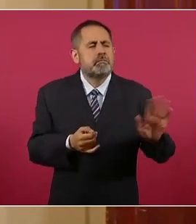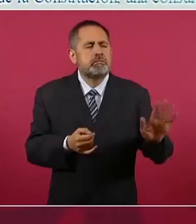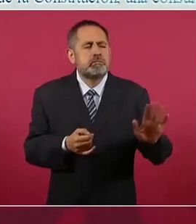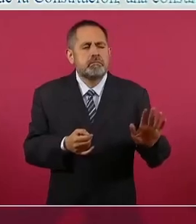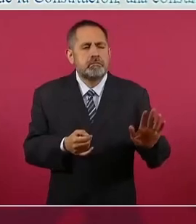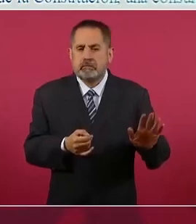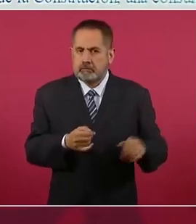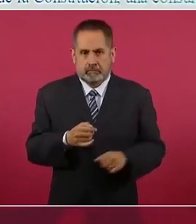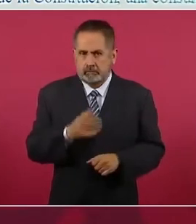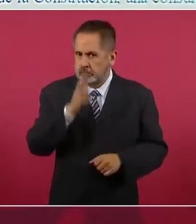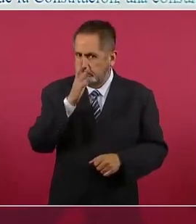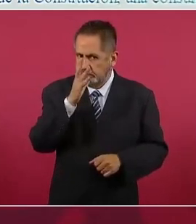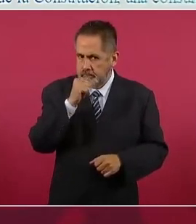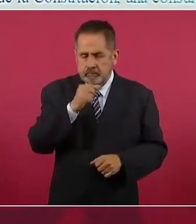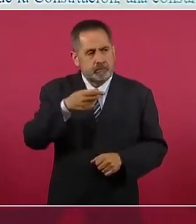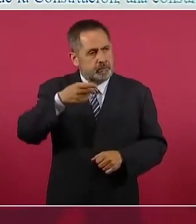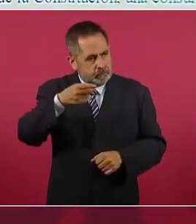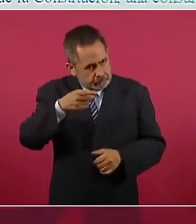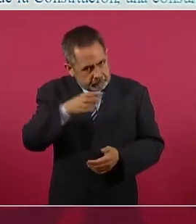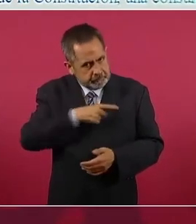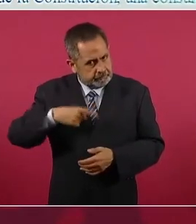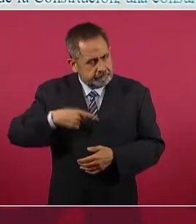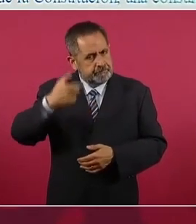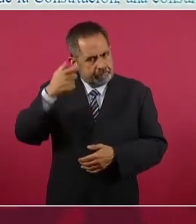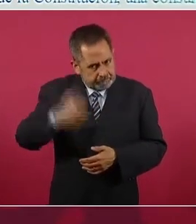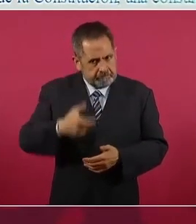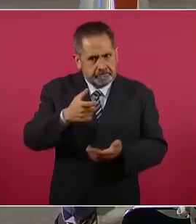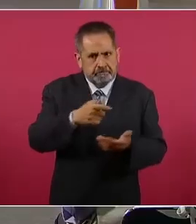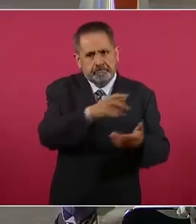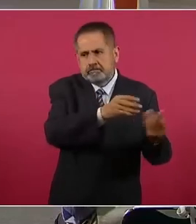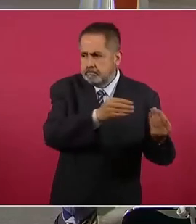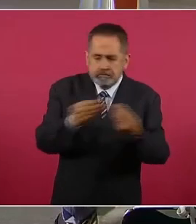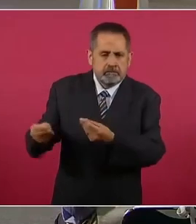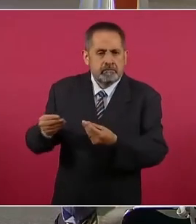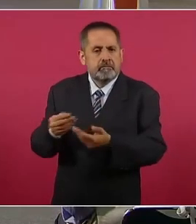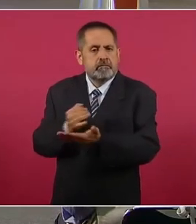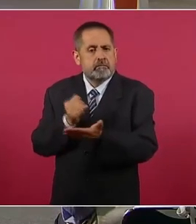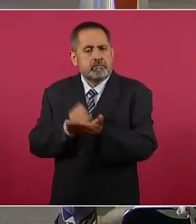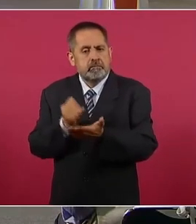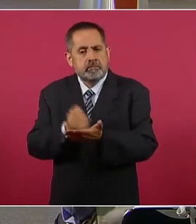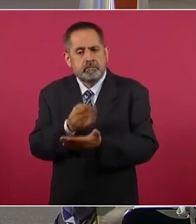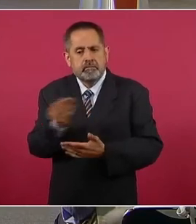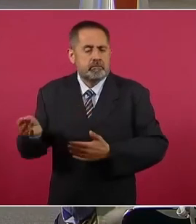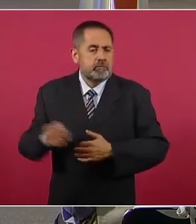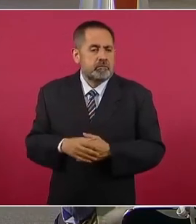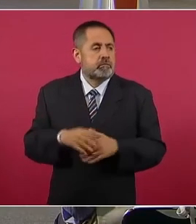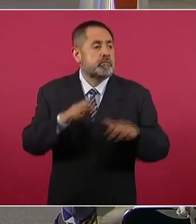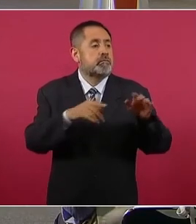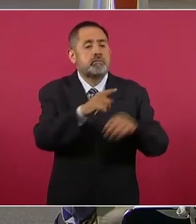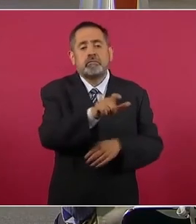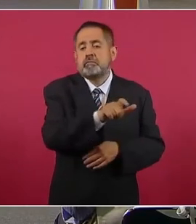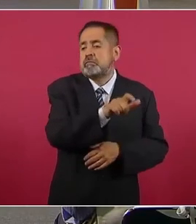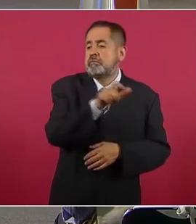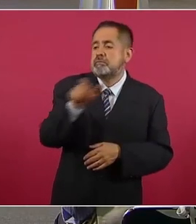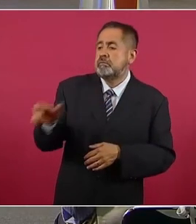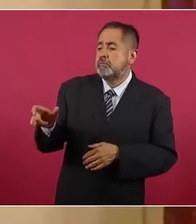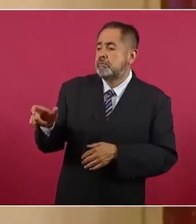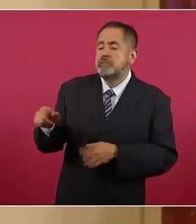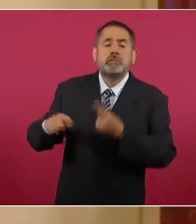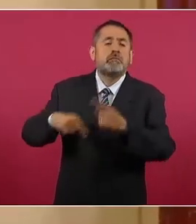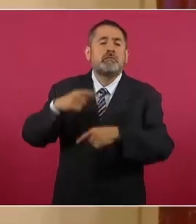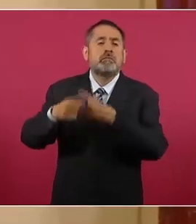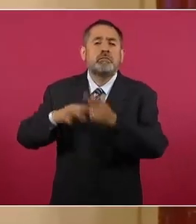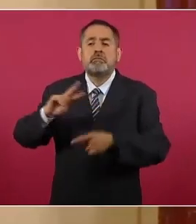porque no pagaban impuestos los grandes, o si pagaban se les